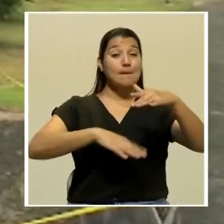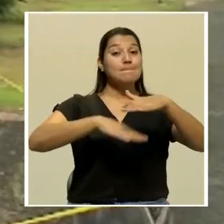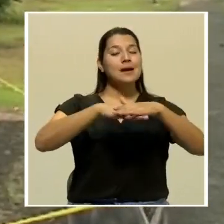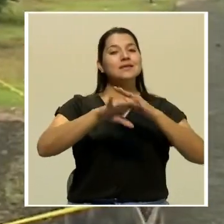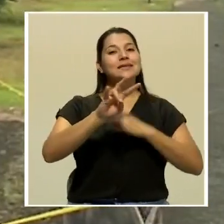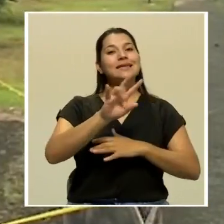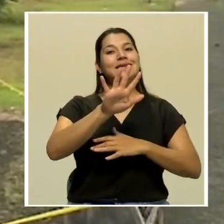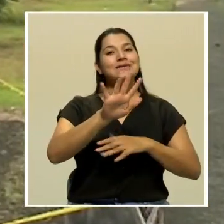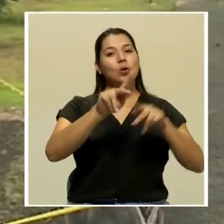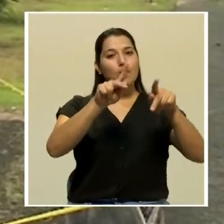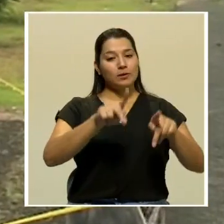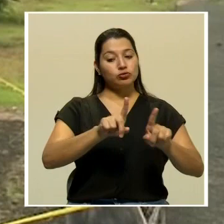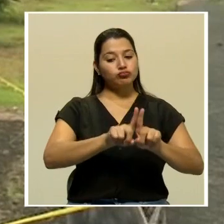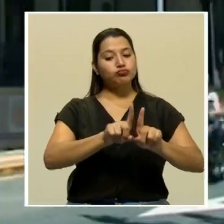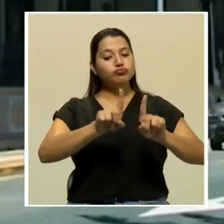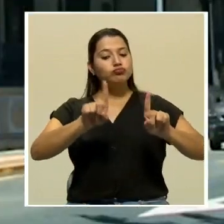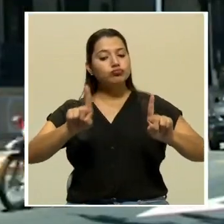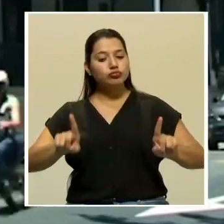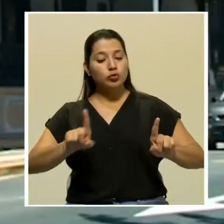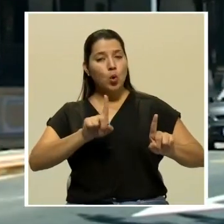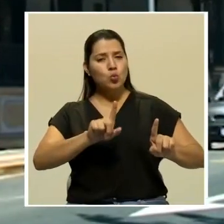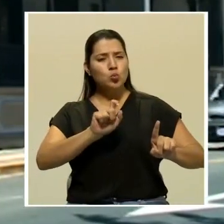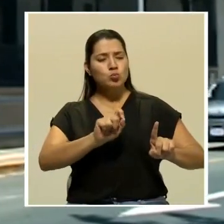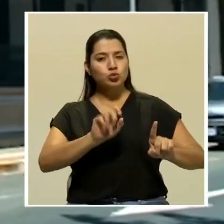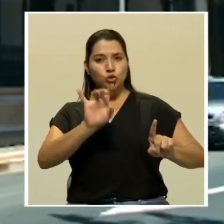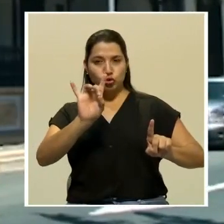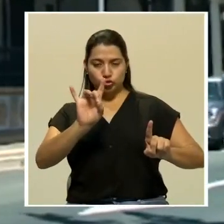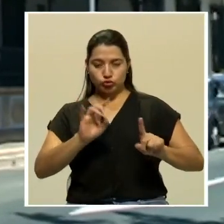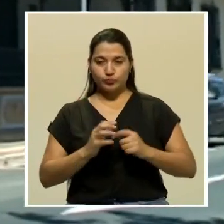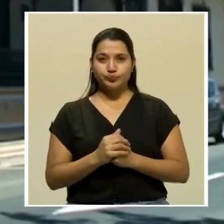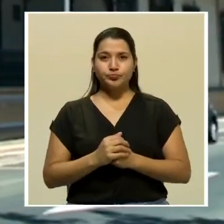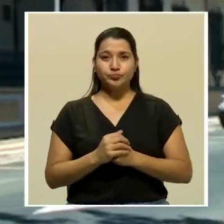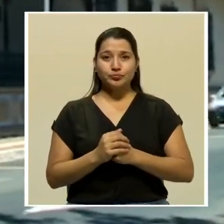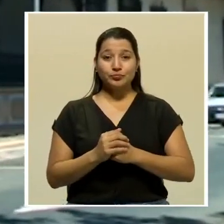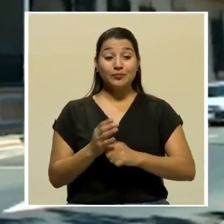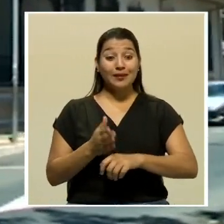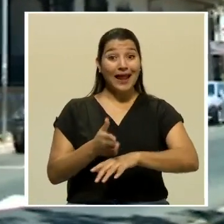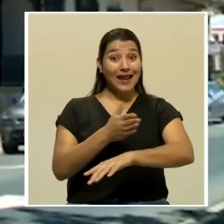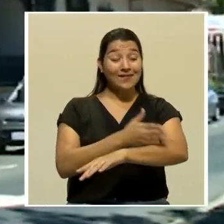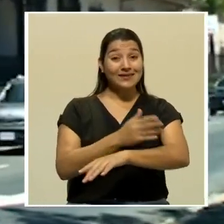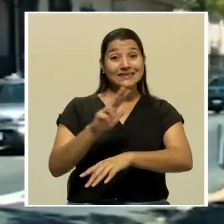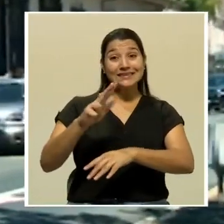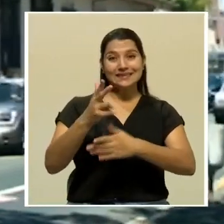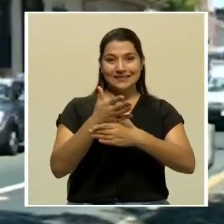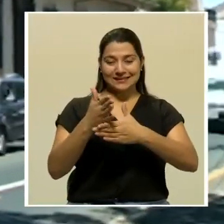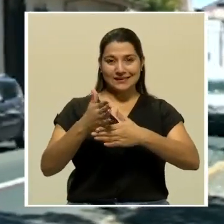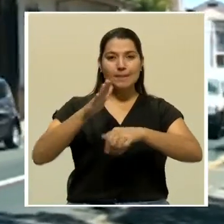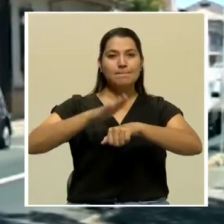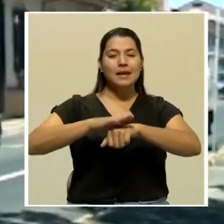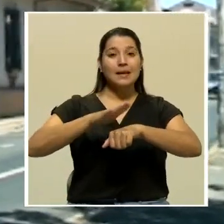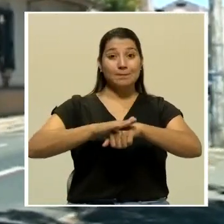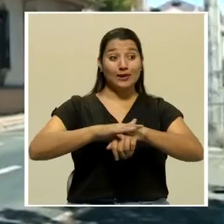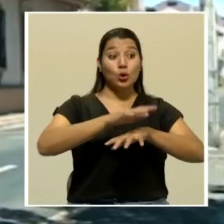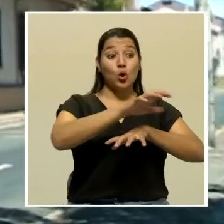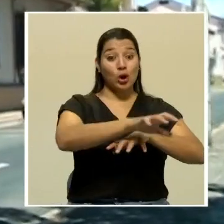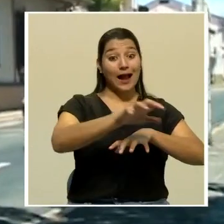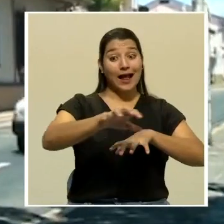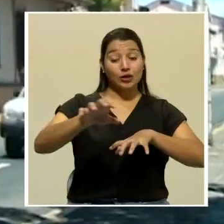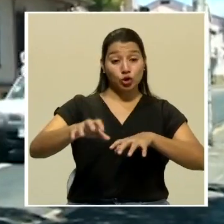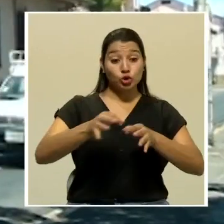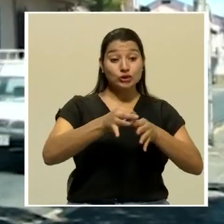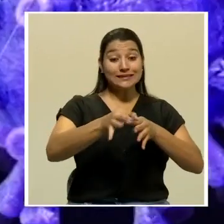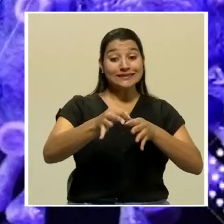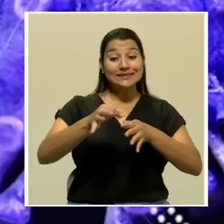y distanciamiento de 1.8 metros. El avance a esta tercera fase se permitirá en los cantones y distritos en